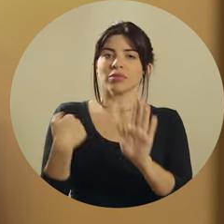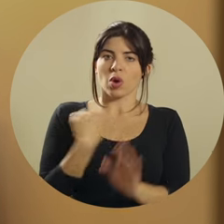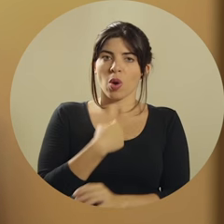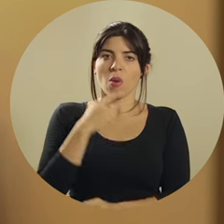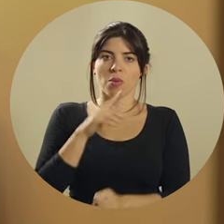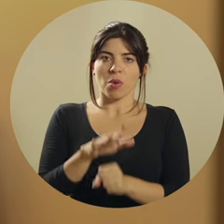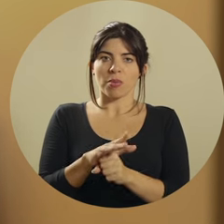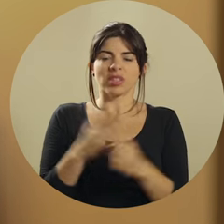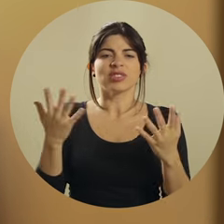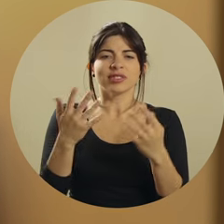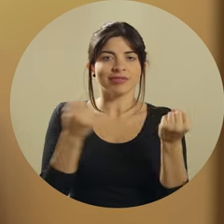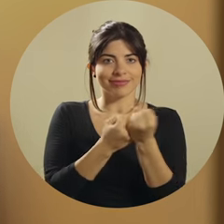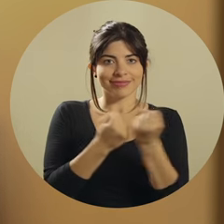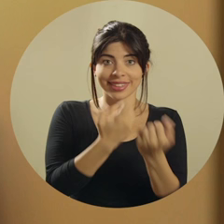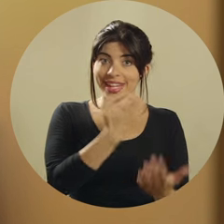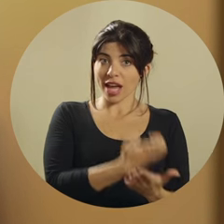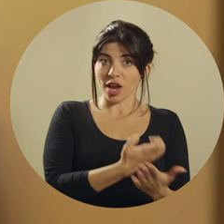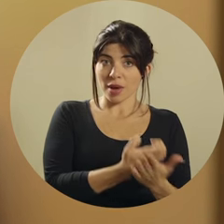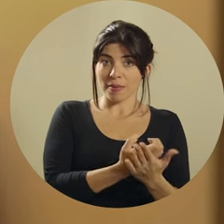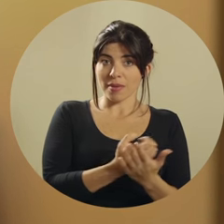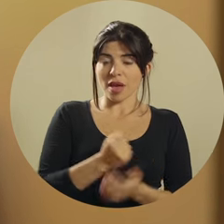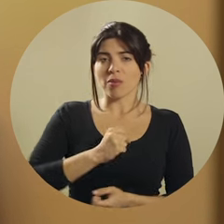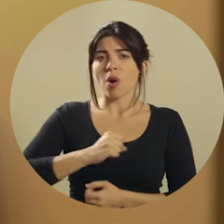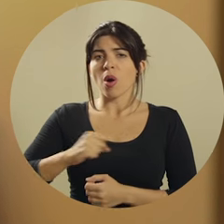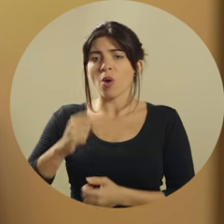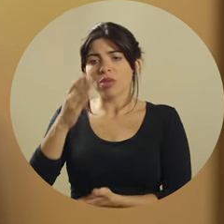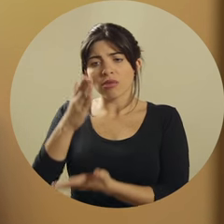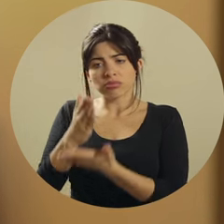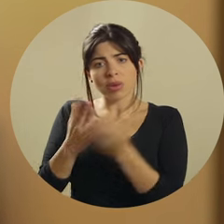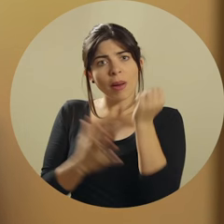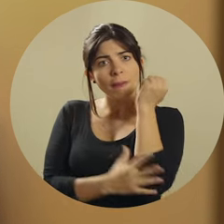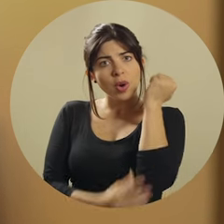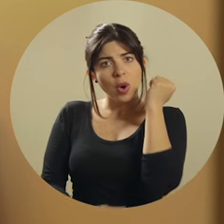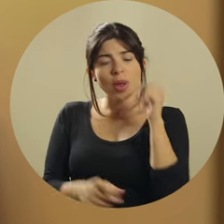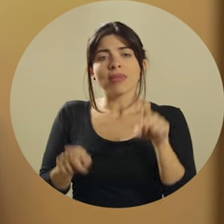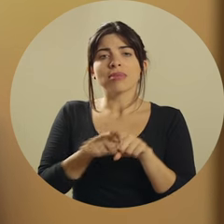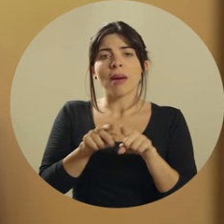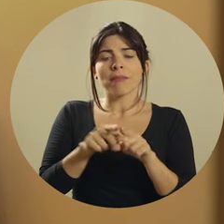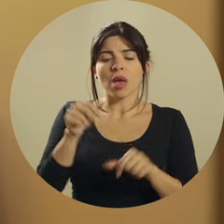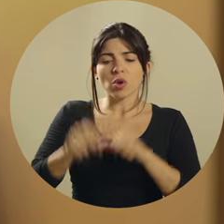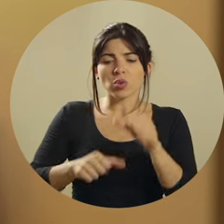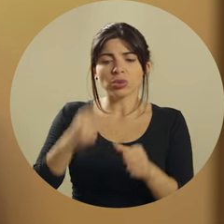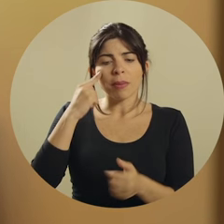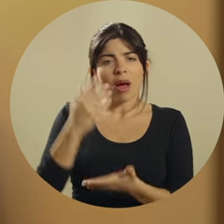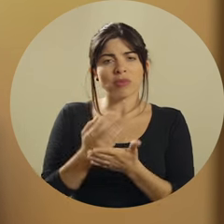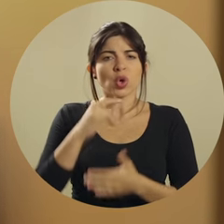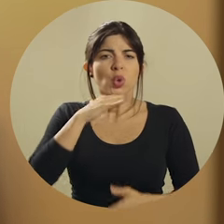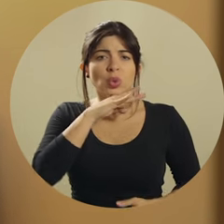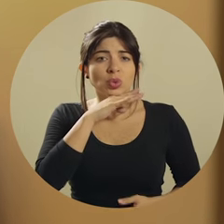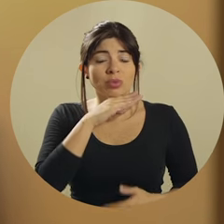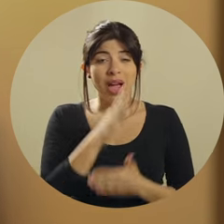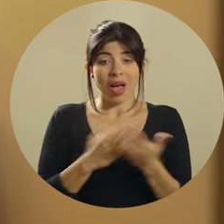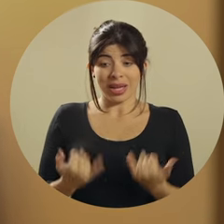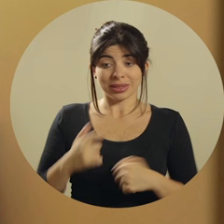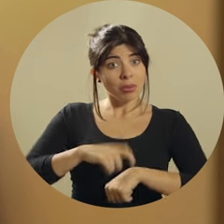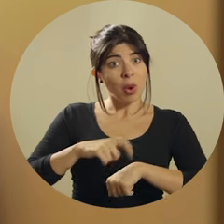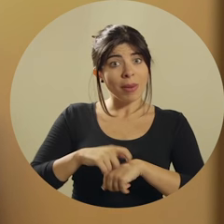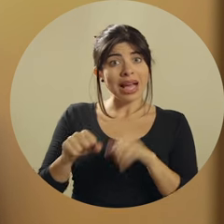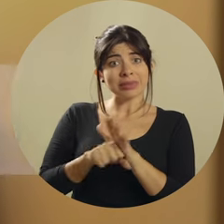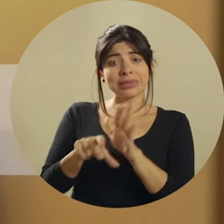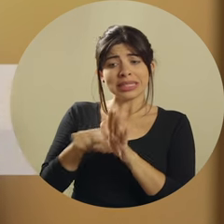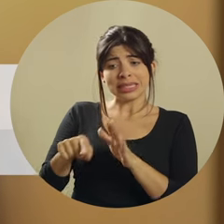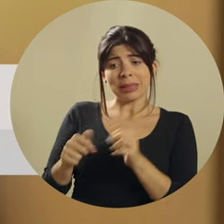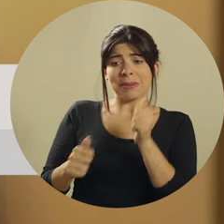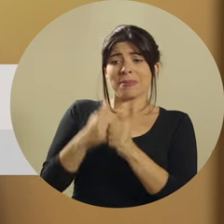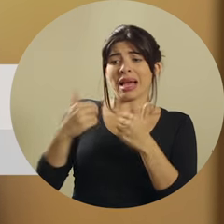compromisos de impulsar el crecimiento económico, combatir la pobreza y luchar contra la corrupción. A pesar de ser la asamblea legislativa